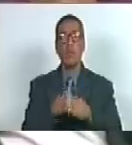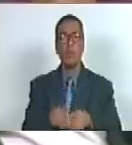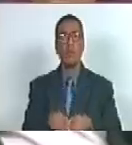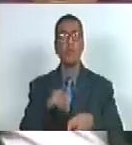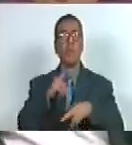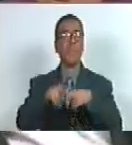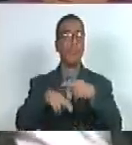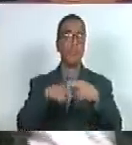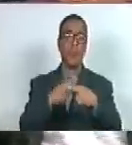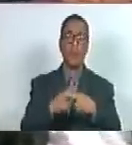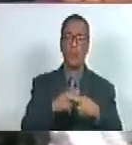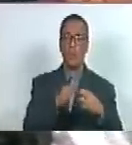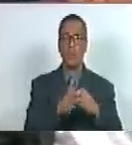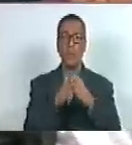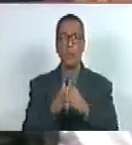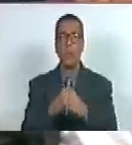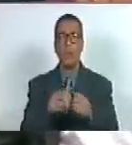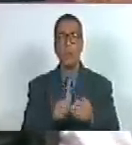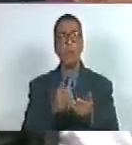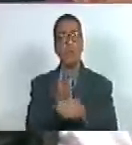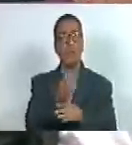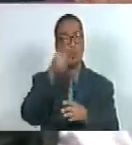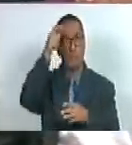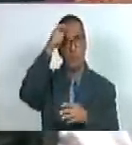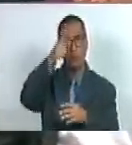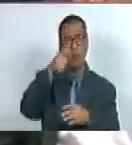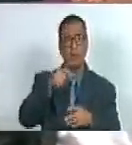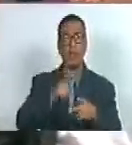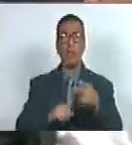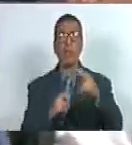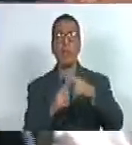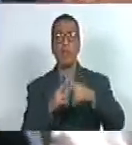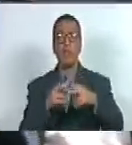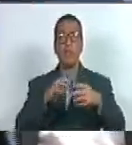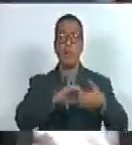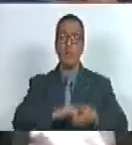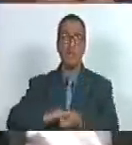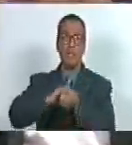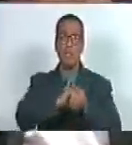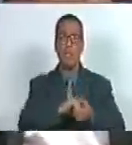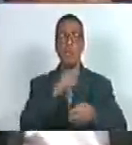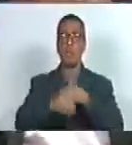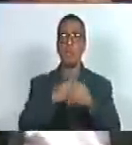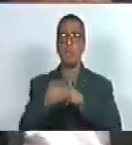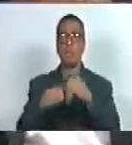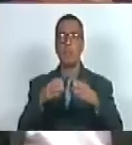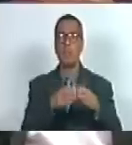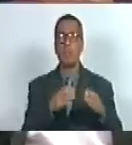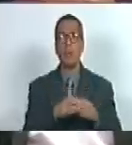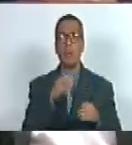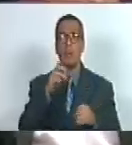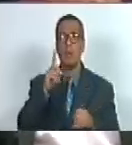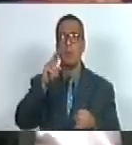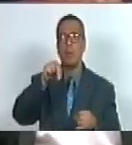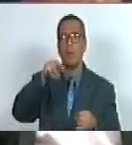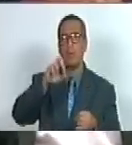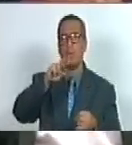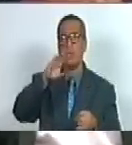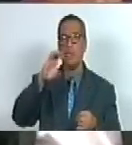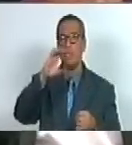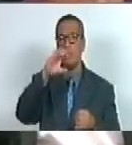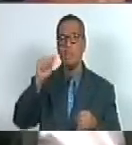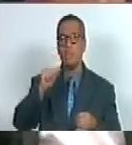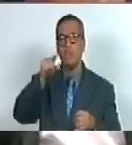porque iba a generar ofensivas hacia el estado Falcón hacia Tachira Trujillo y hacia lo que era el departamento de Cundinamarca este